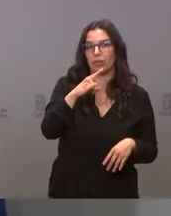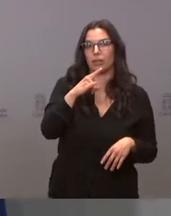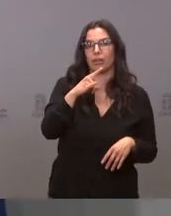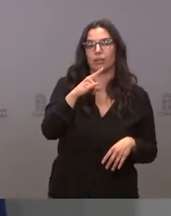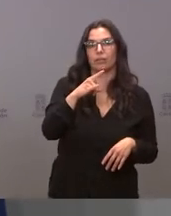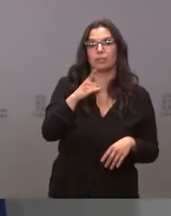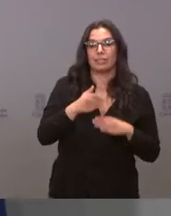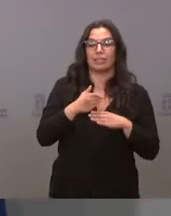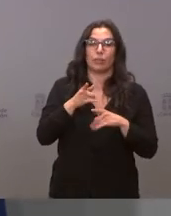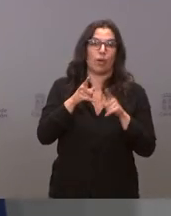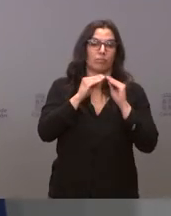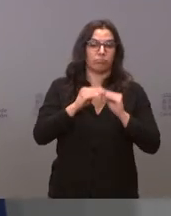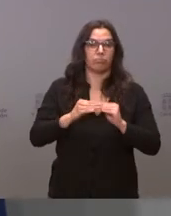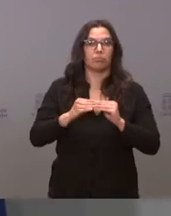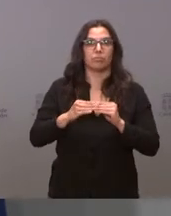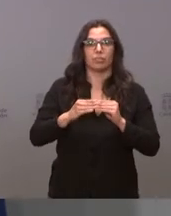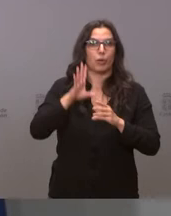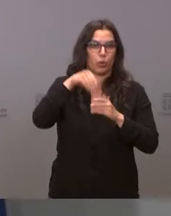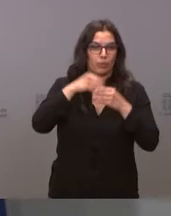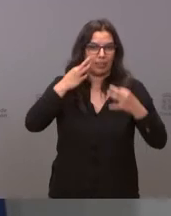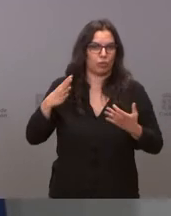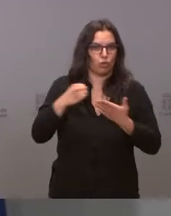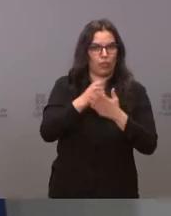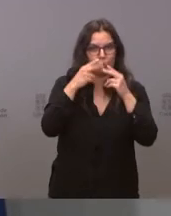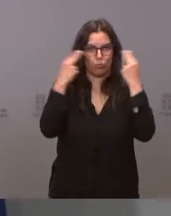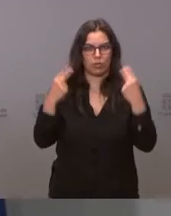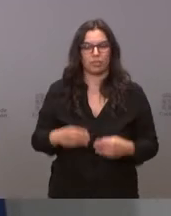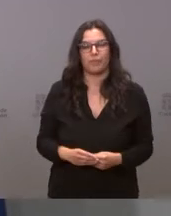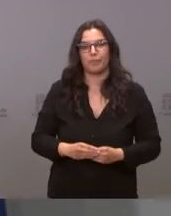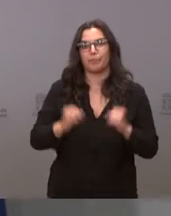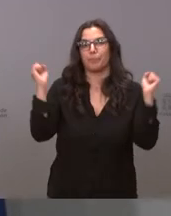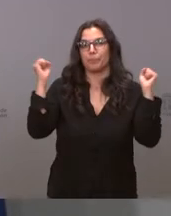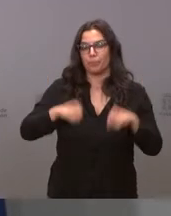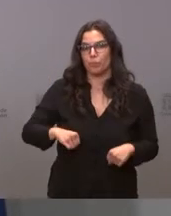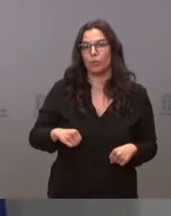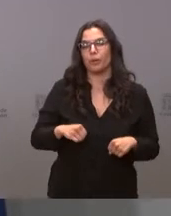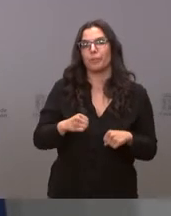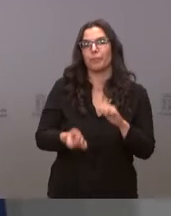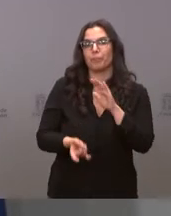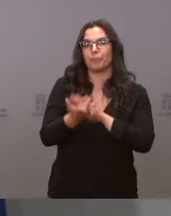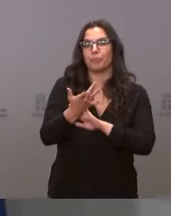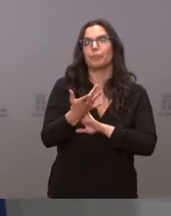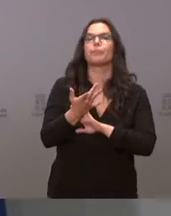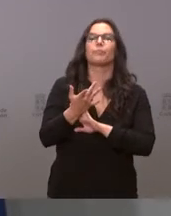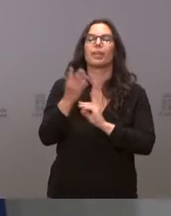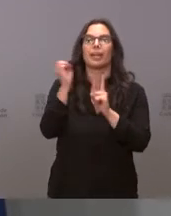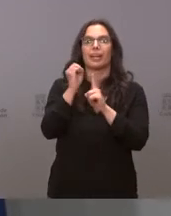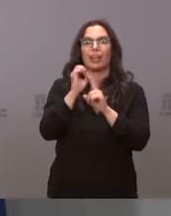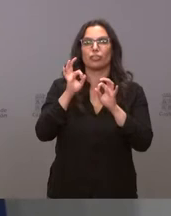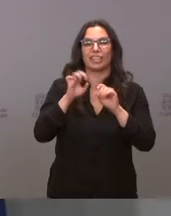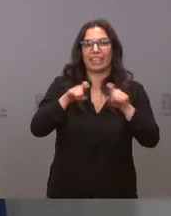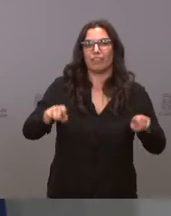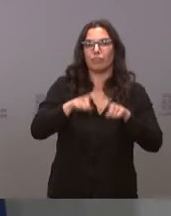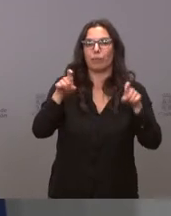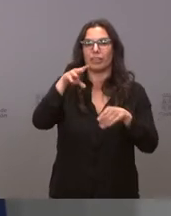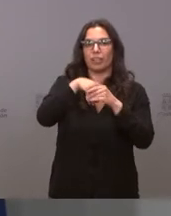preinscripción de todas nuestras universidades públicas. Se aprueba la implantación del grado en bioinformática en la Universidad